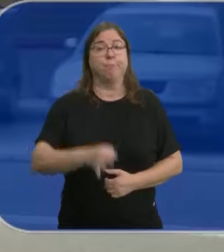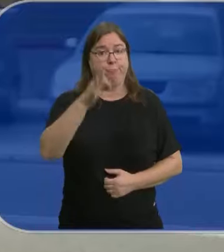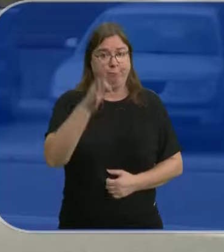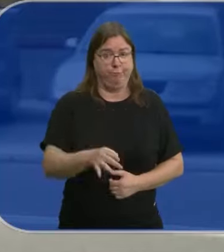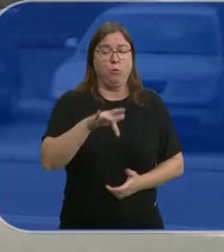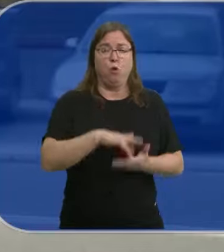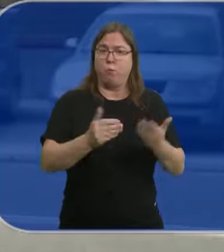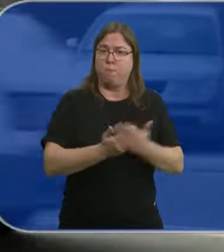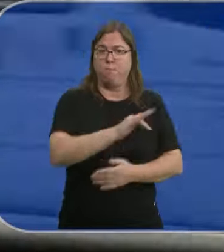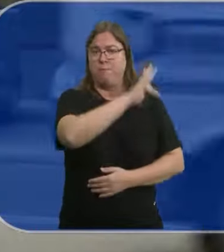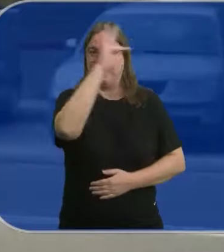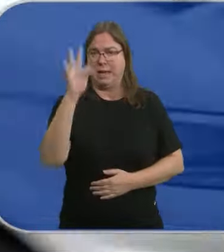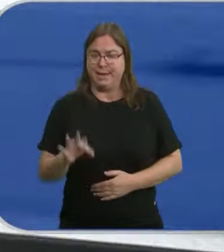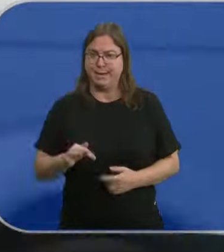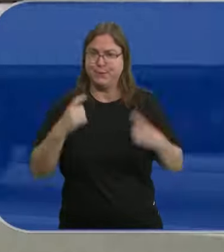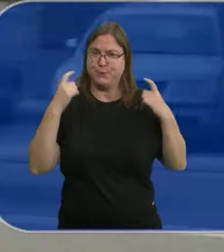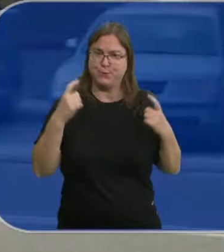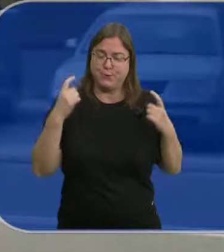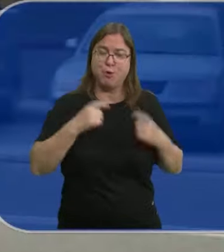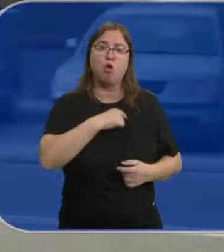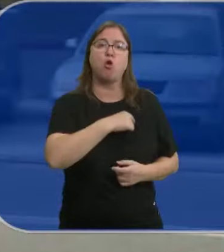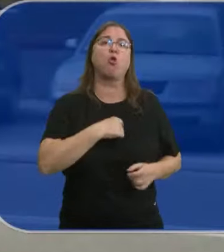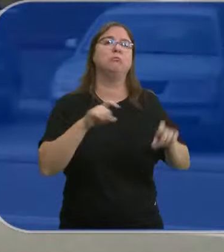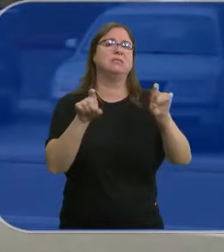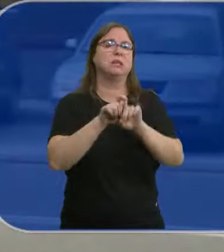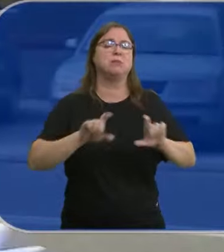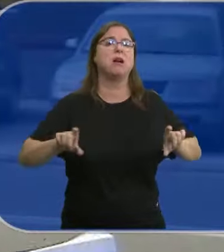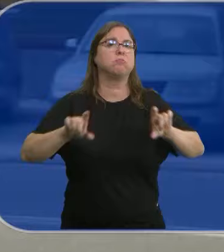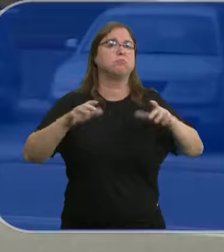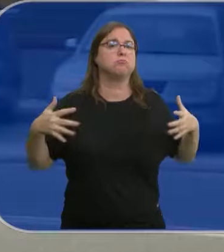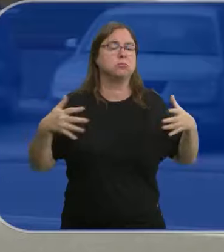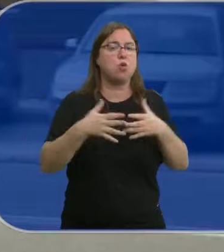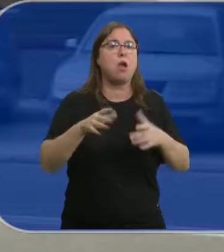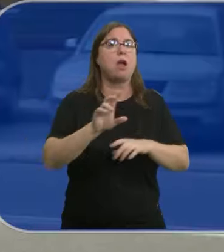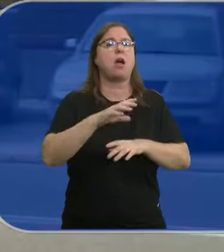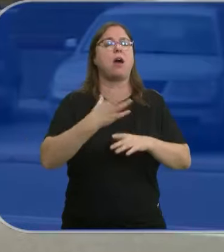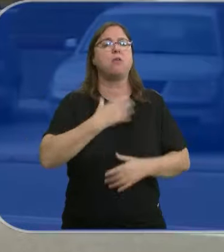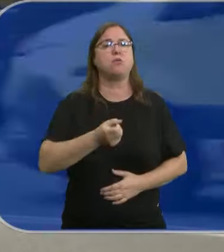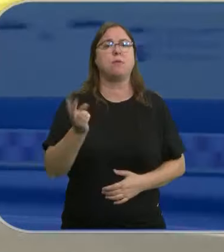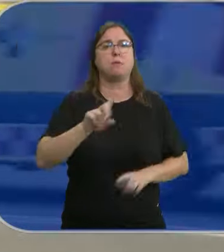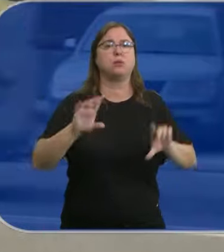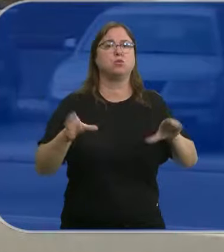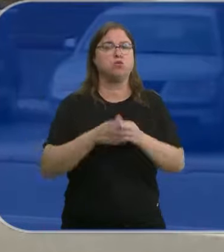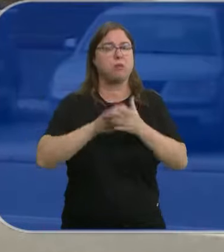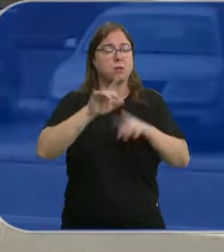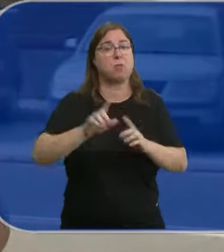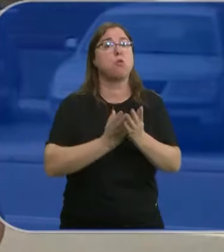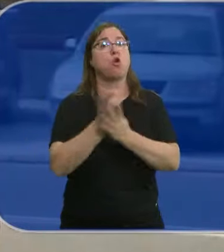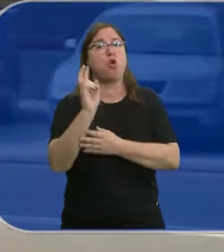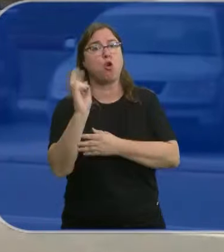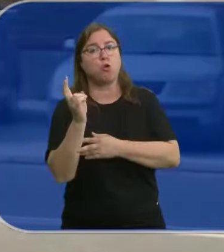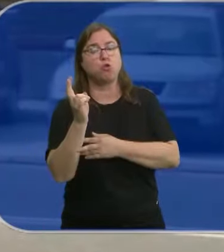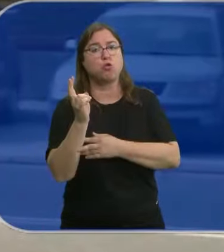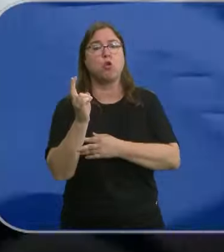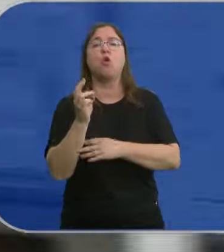Sí, hoy ha sido una mañana intensa. El Comité de Empresa se ha reunido con el Ayuntamiento de Valladolid y la Junta de Castilla y León y, por otro lado,